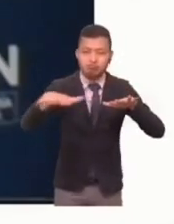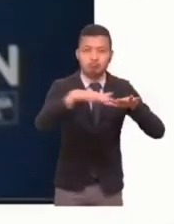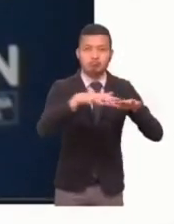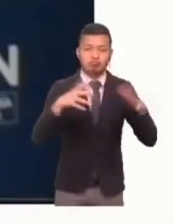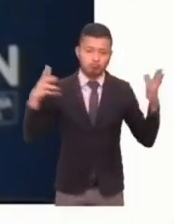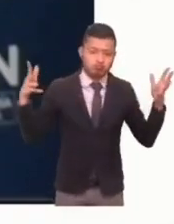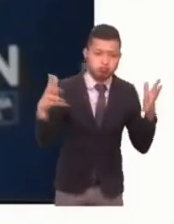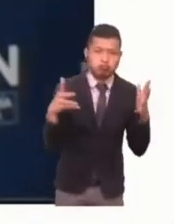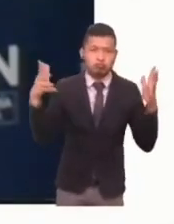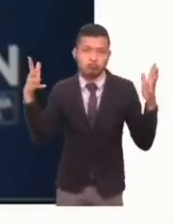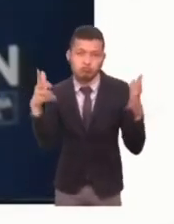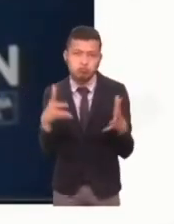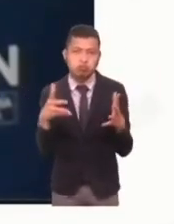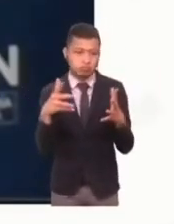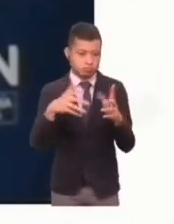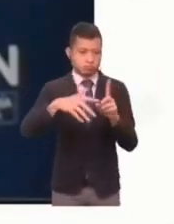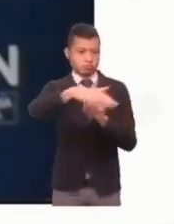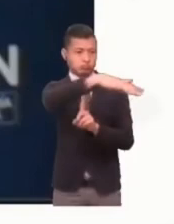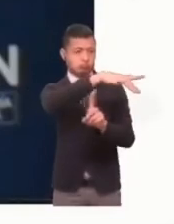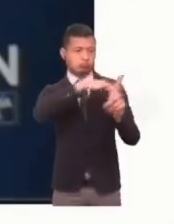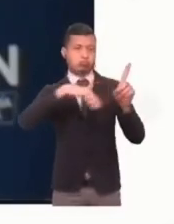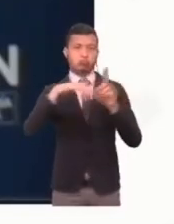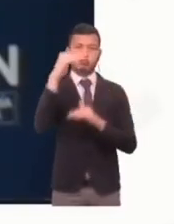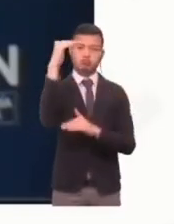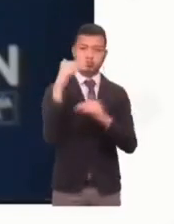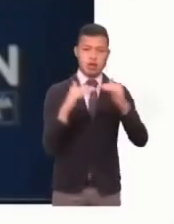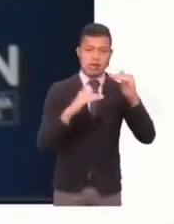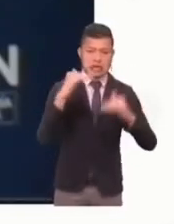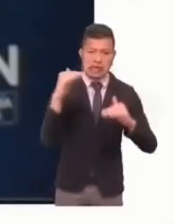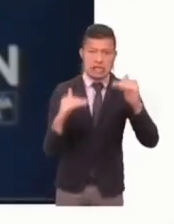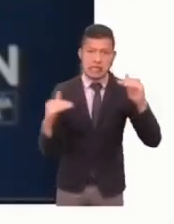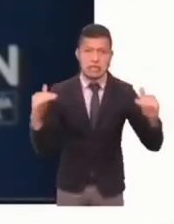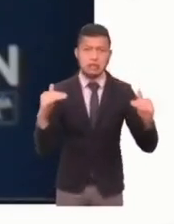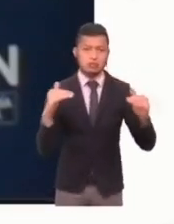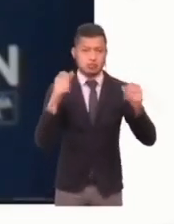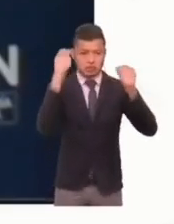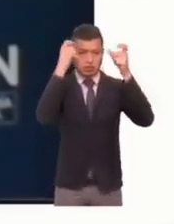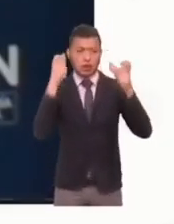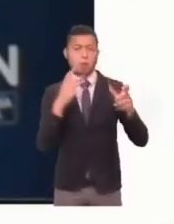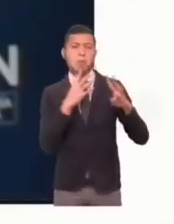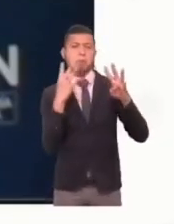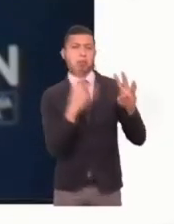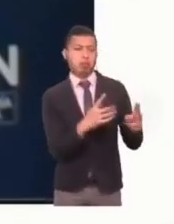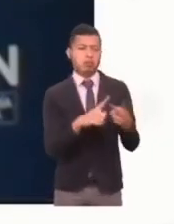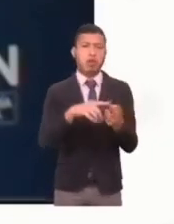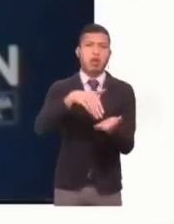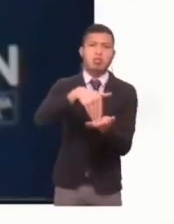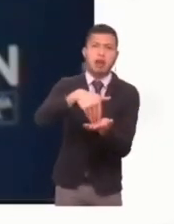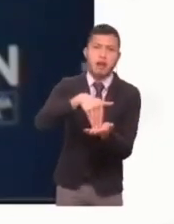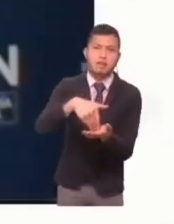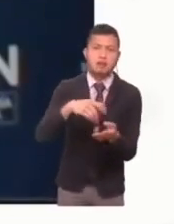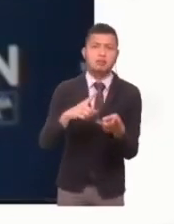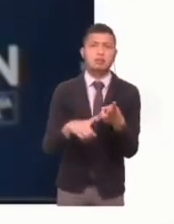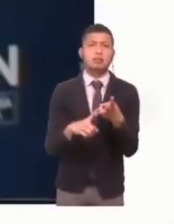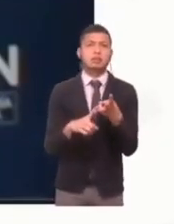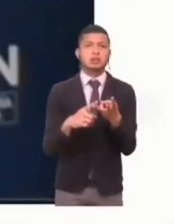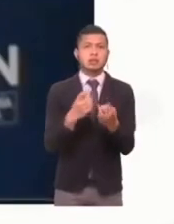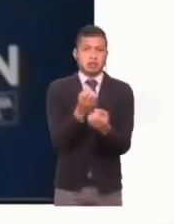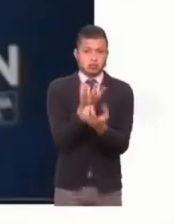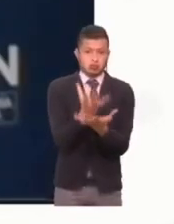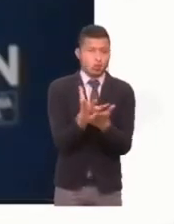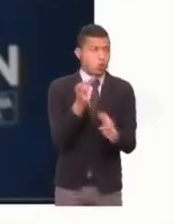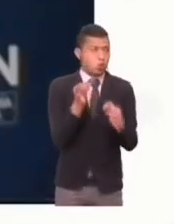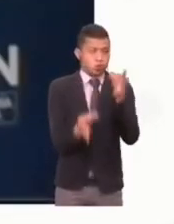a reducir todos estos escenarios de desigualdad, de abandono del Estado, de debilidad de todas las estructuras de